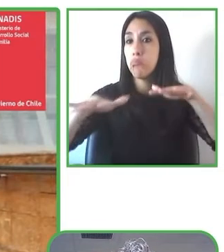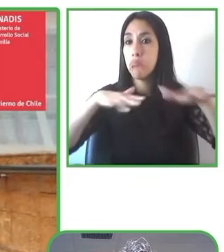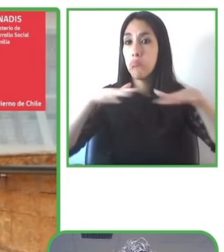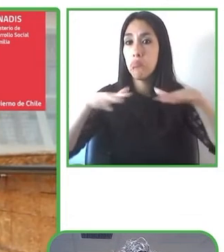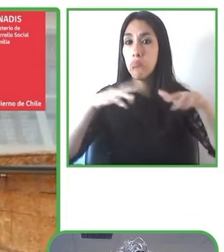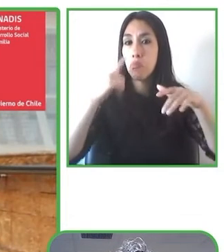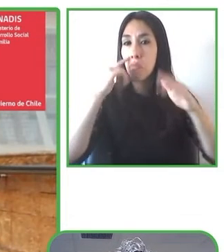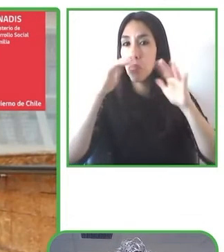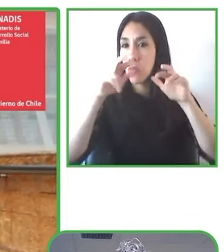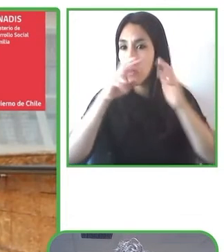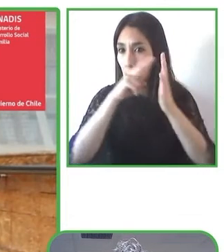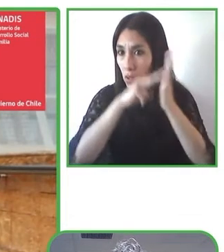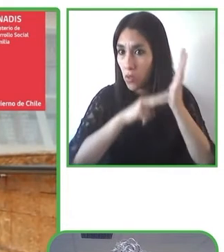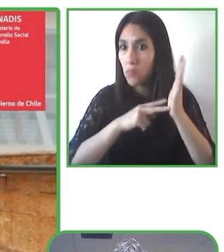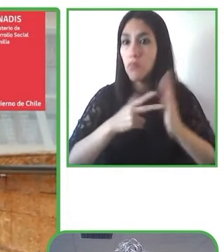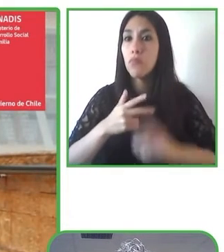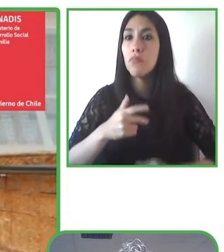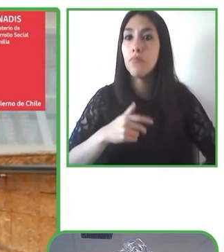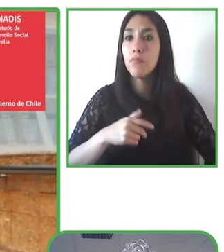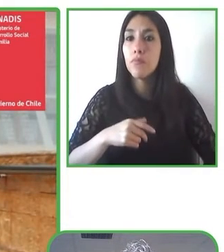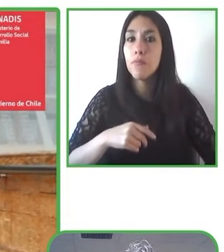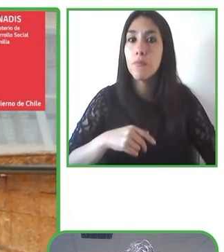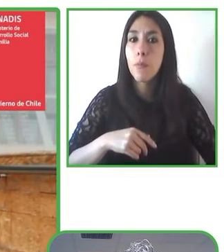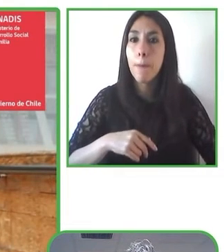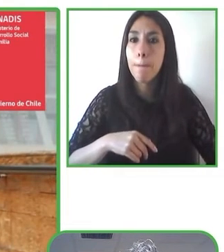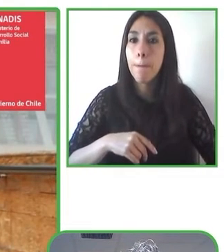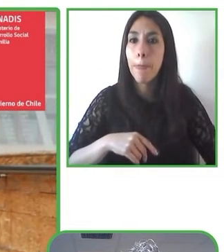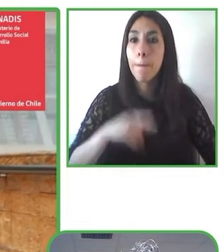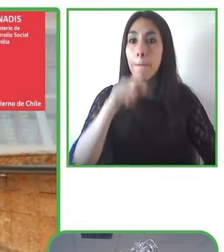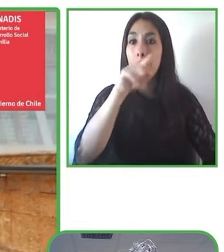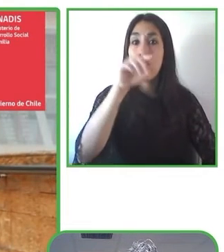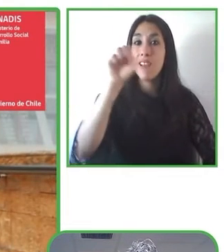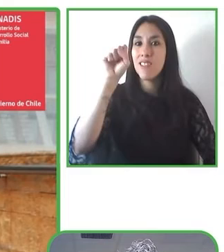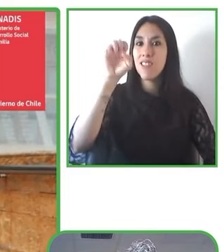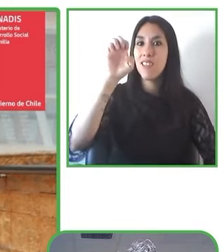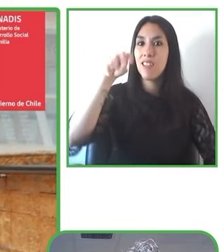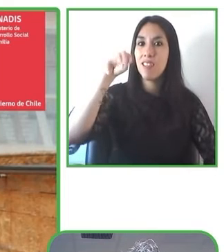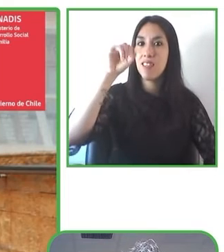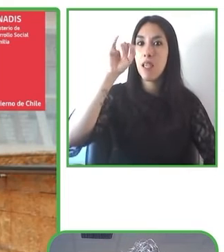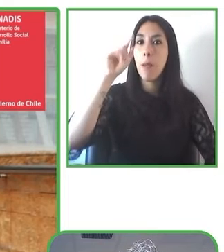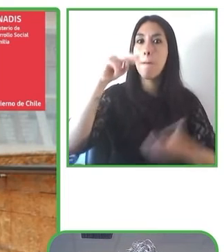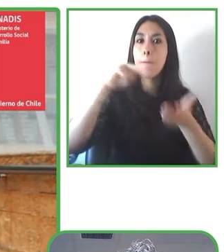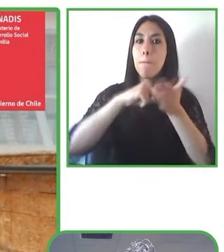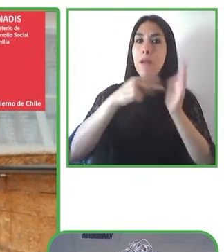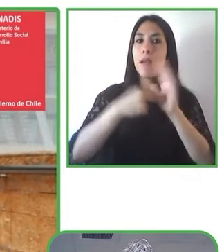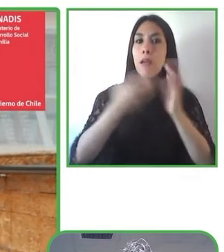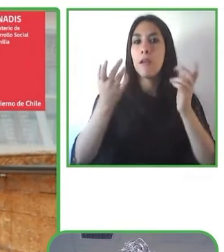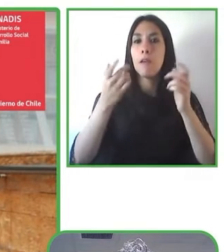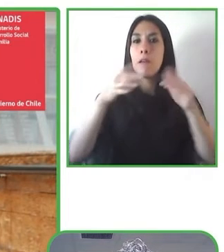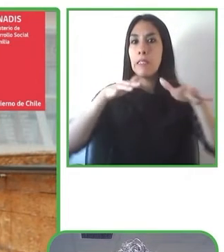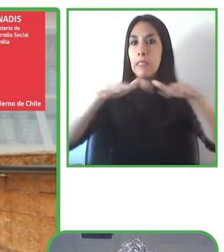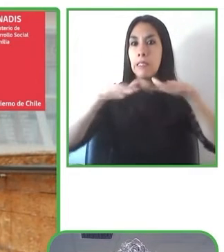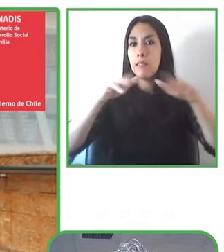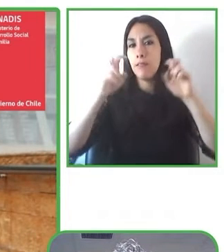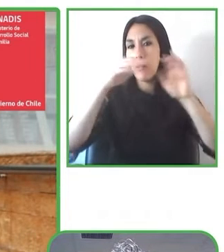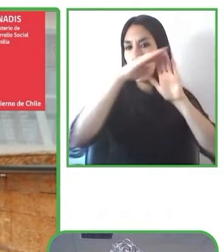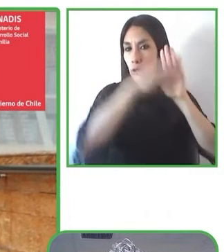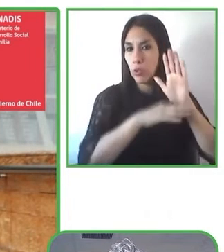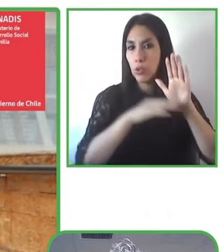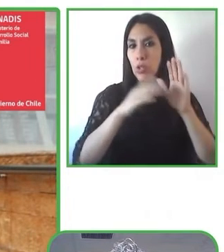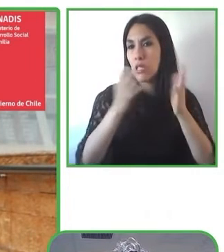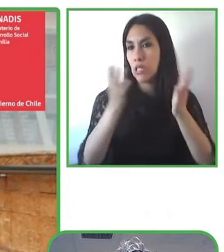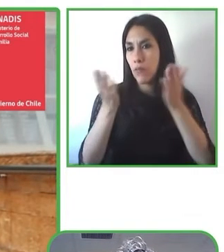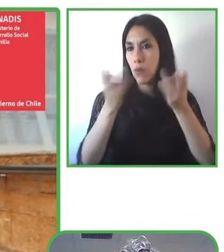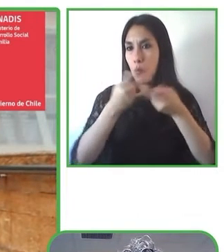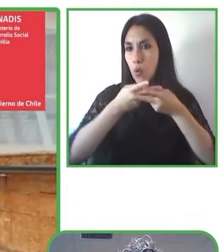de la Discapacidad, que somos un servicio creado por la Ley 20.422, la Ley Nacional de Discapacidad, cuyo